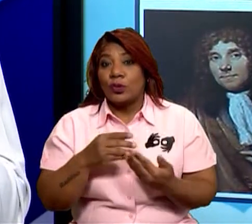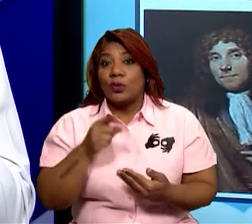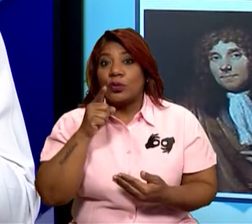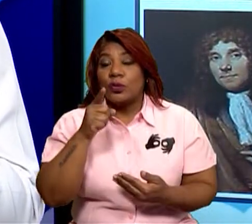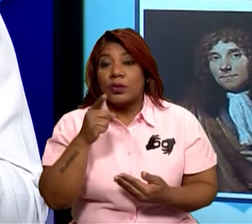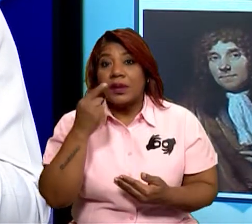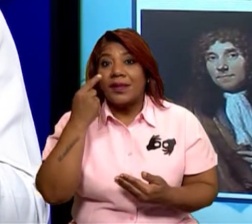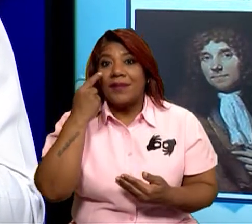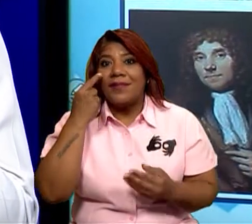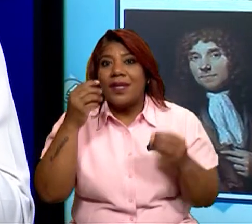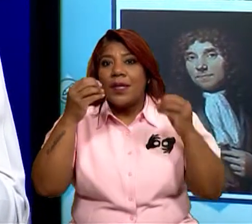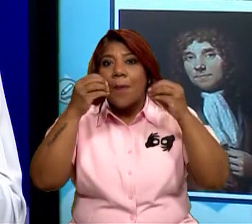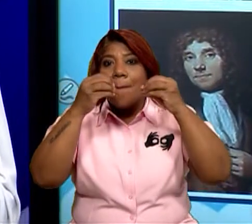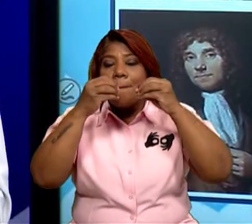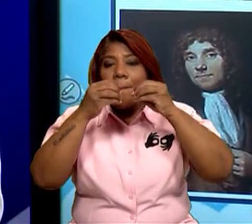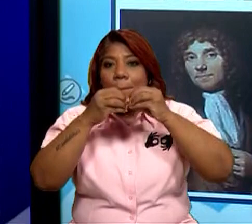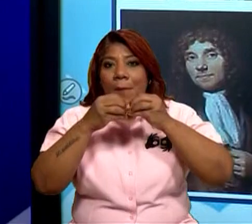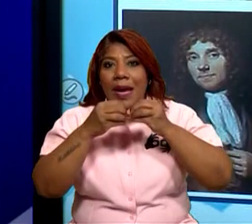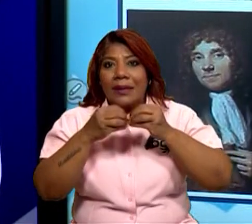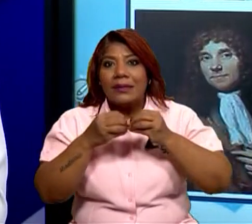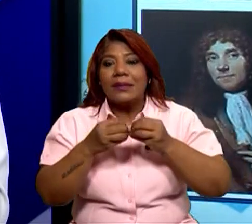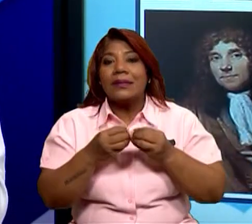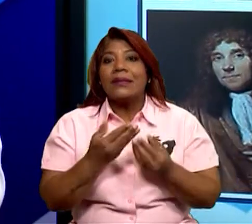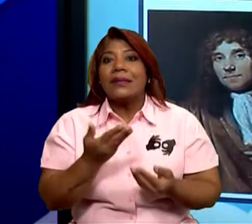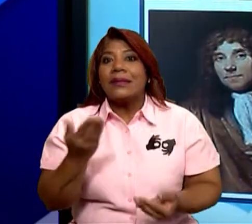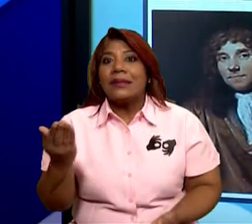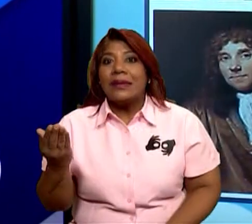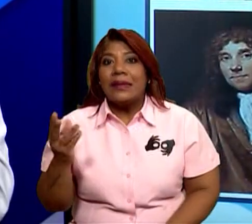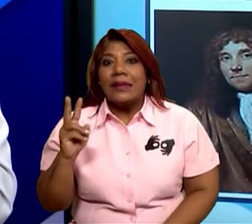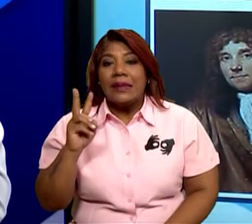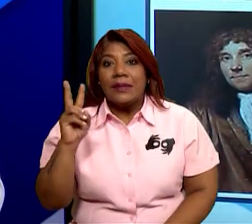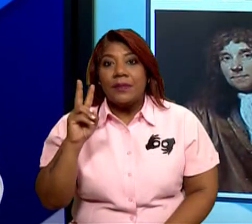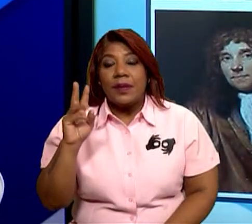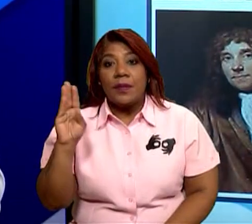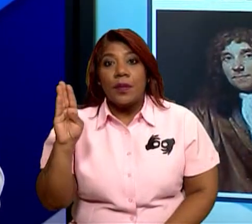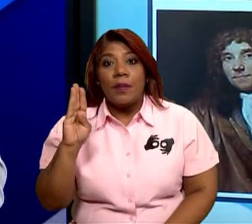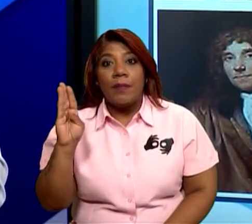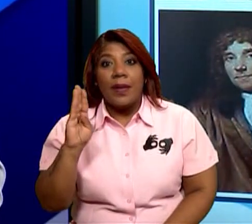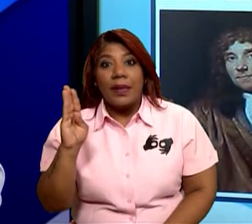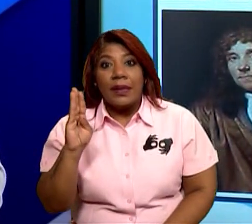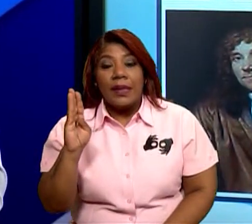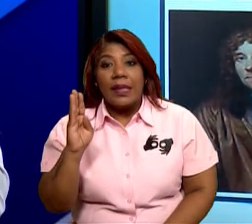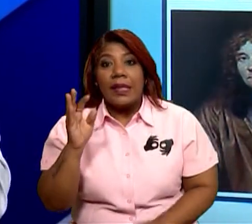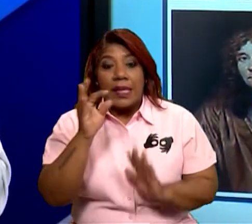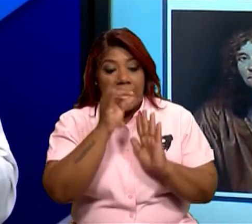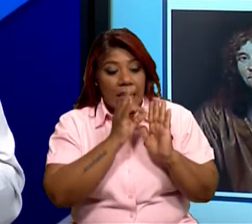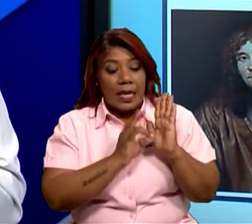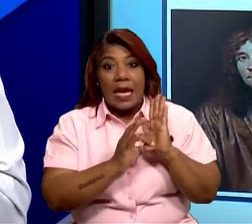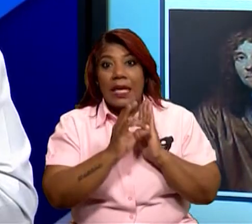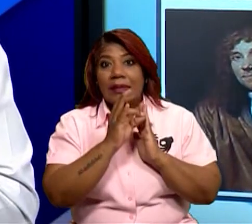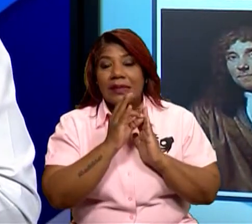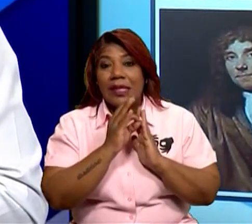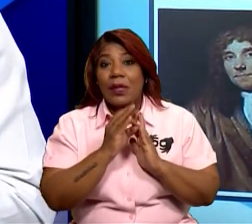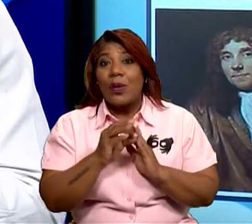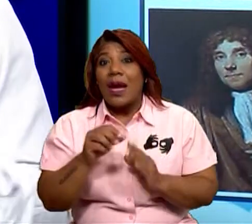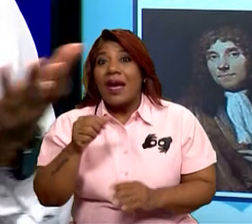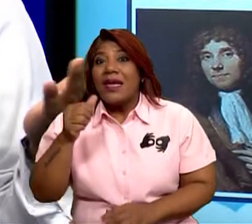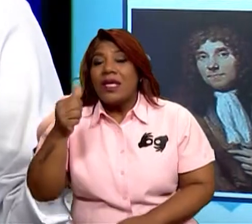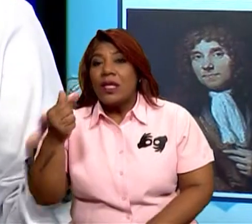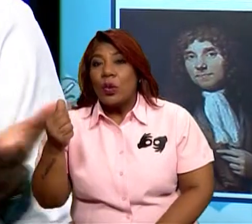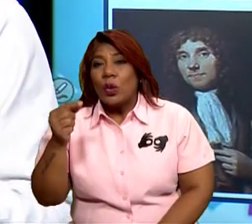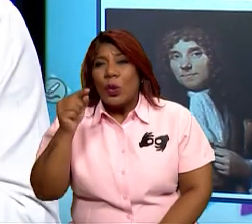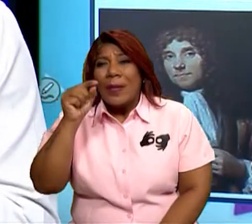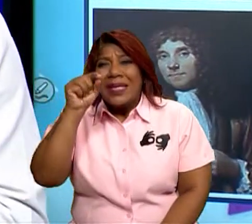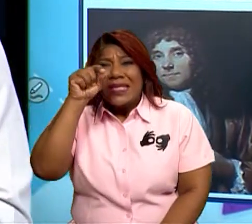comenzaron a observar también otros tipos de seres vivos. Muy importante, muy importante. Bien, Anton, y por último,